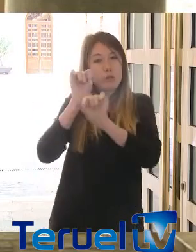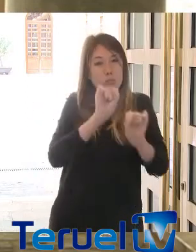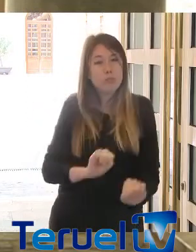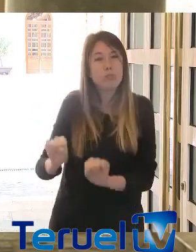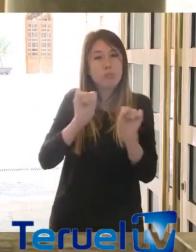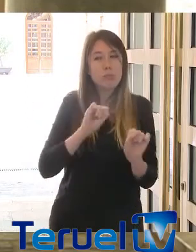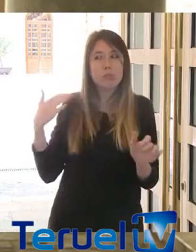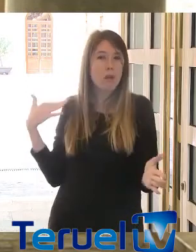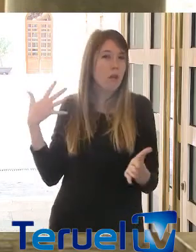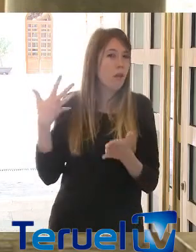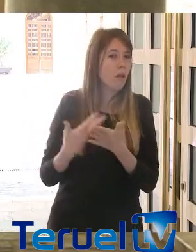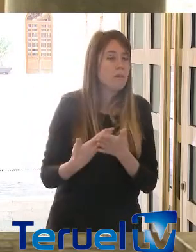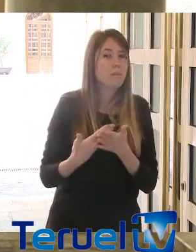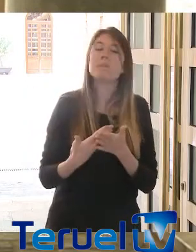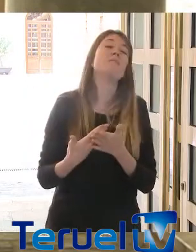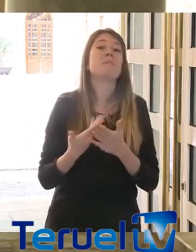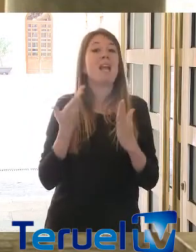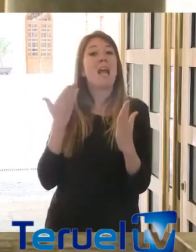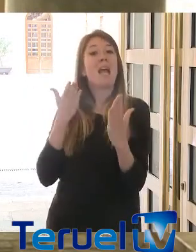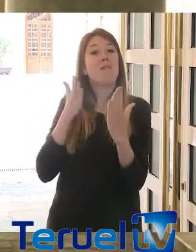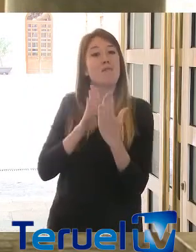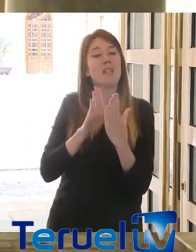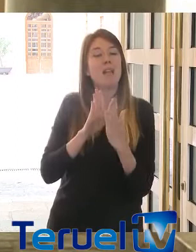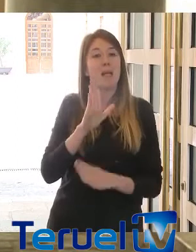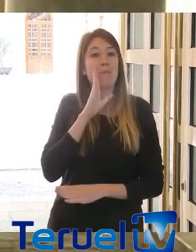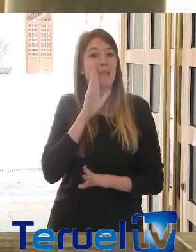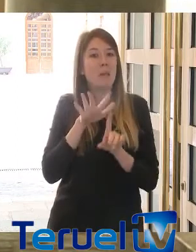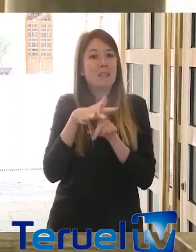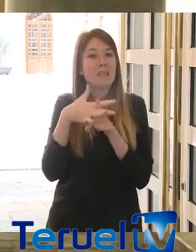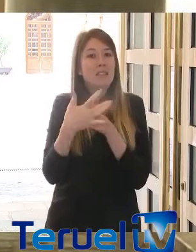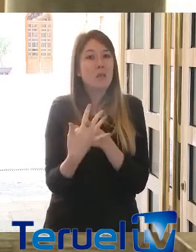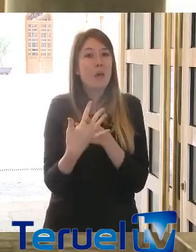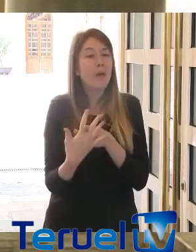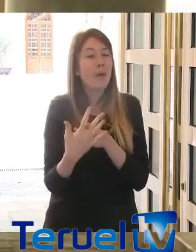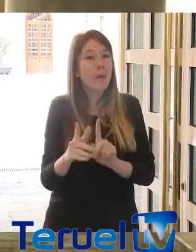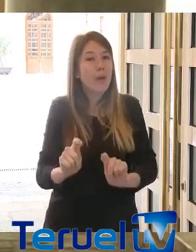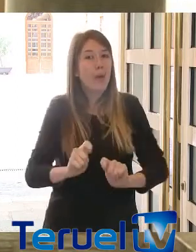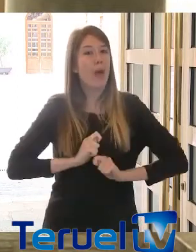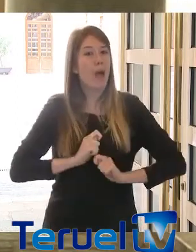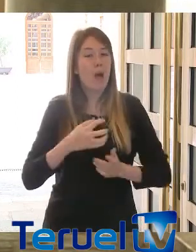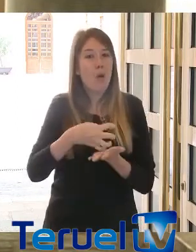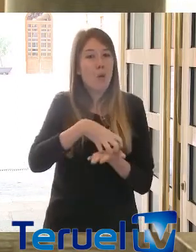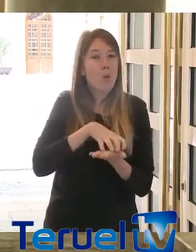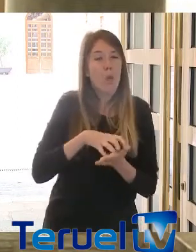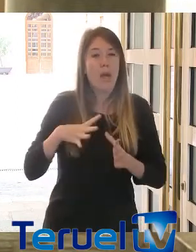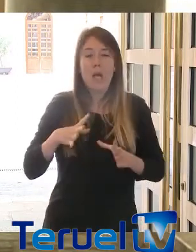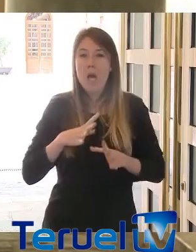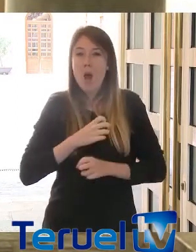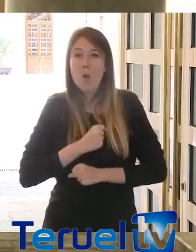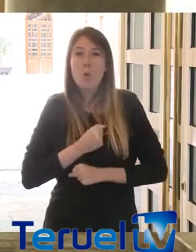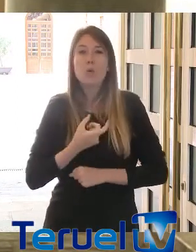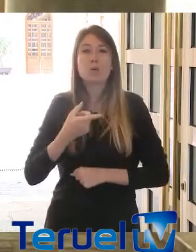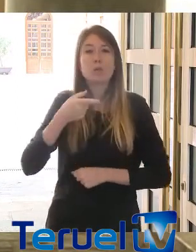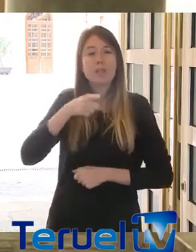hace tiempo que hacer frente a esta gravísima situación que genera inquietud, que genera angustia entre la